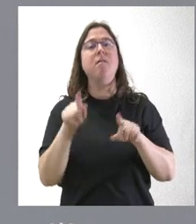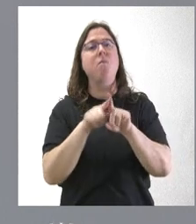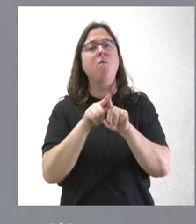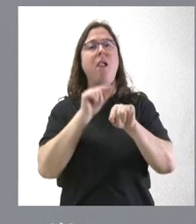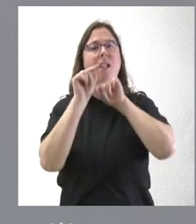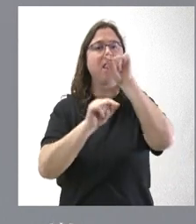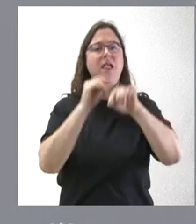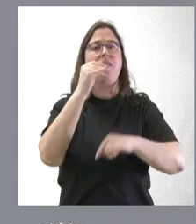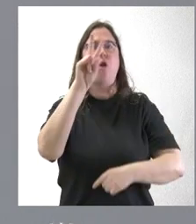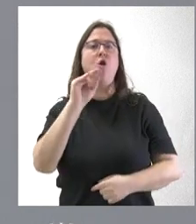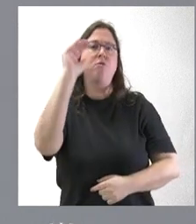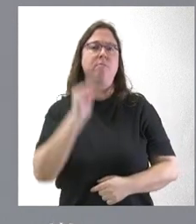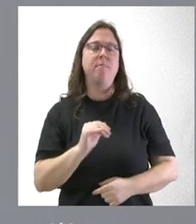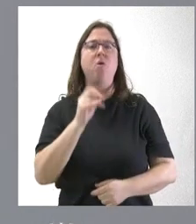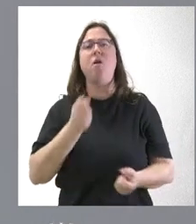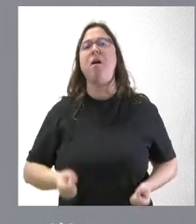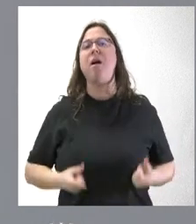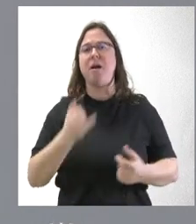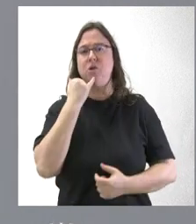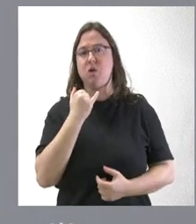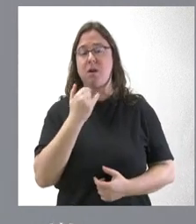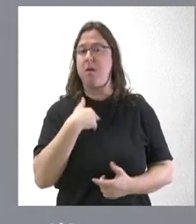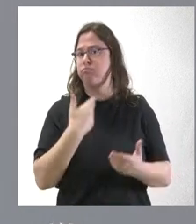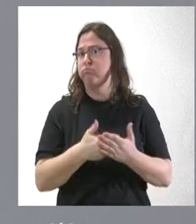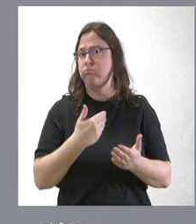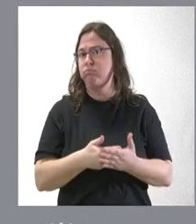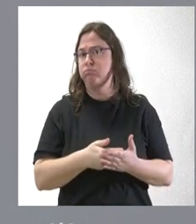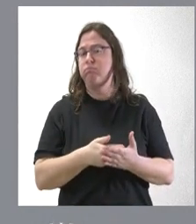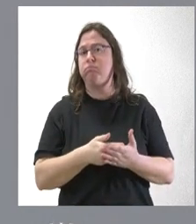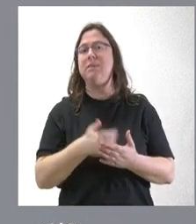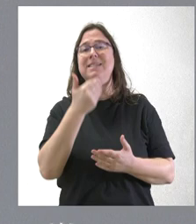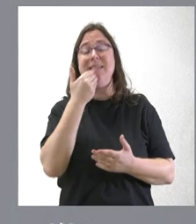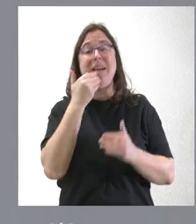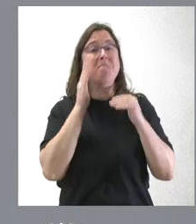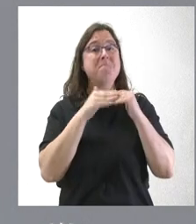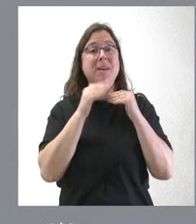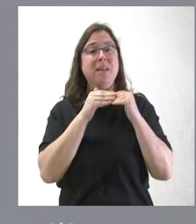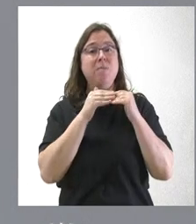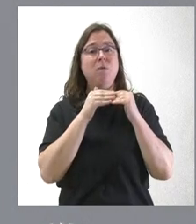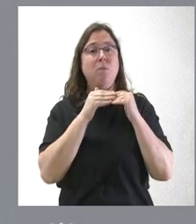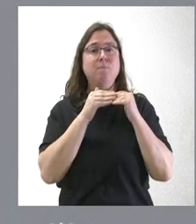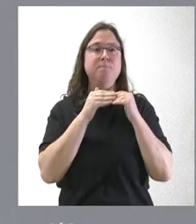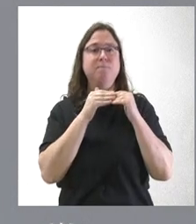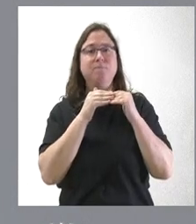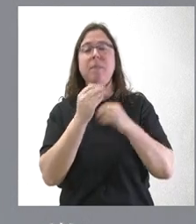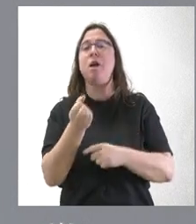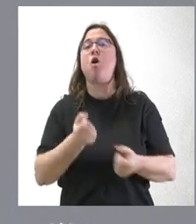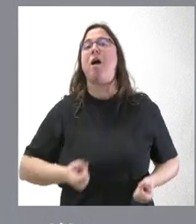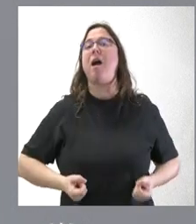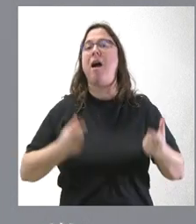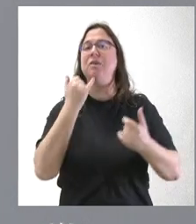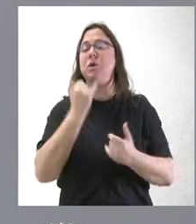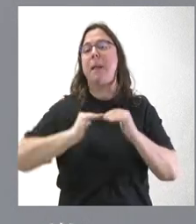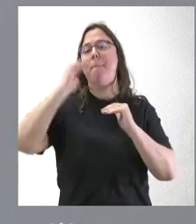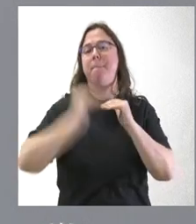emisiones de CO2 y del consumo energético. Se tiene que acreditar, en este caso, que al menos se reducen los consumos energéticos en un